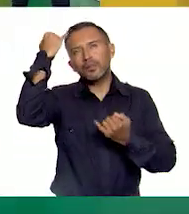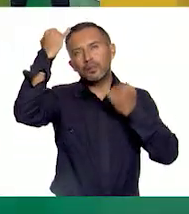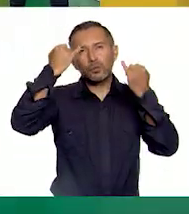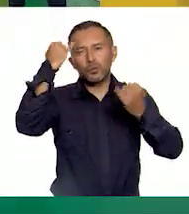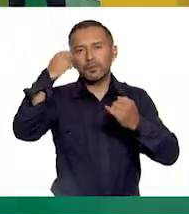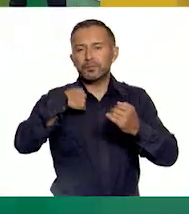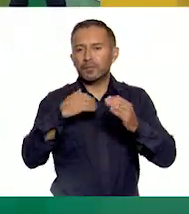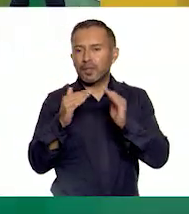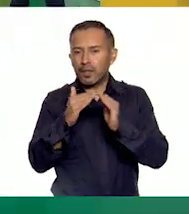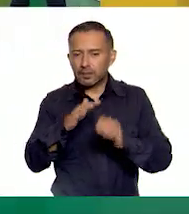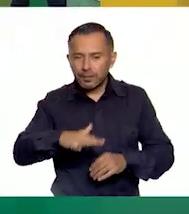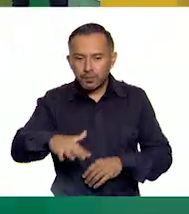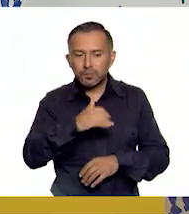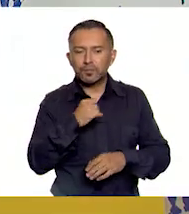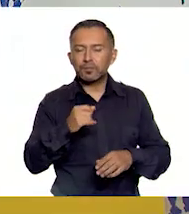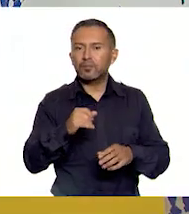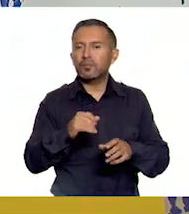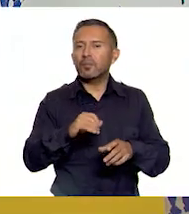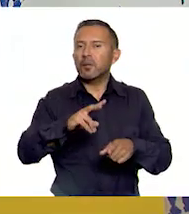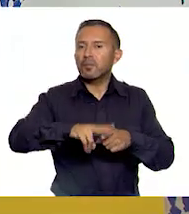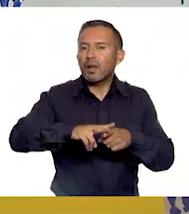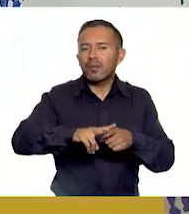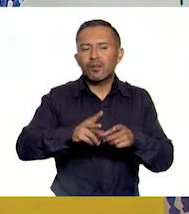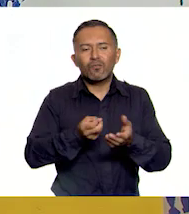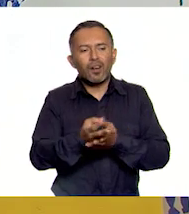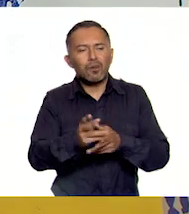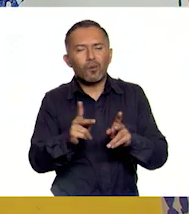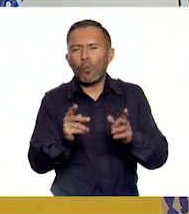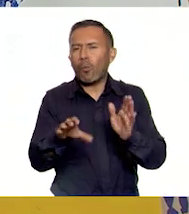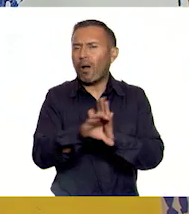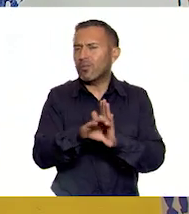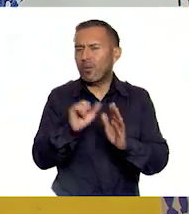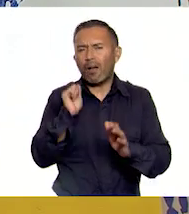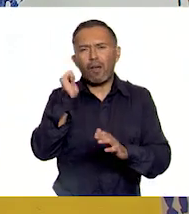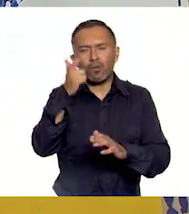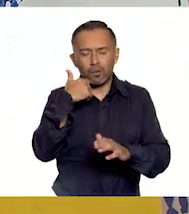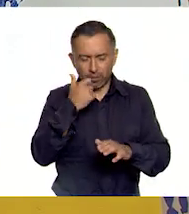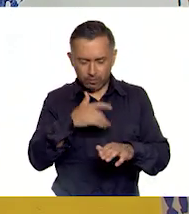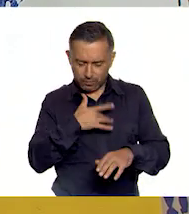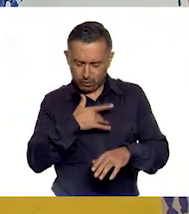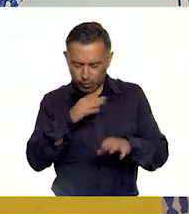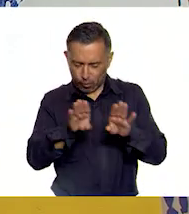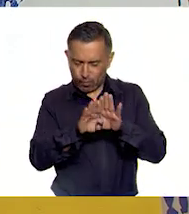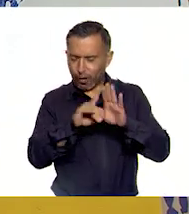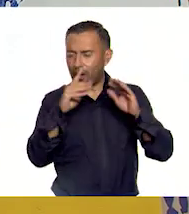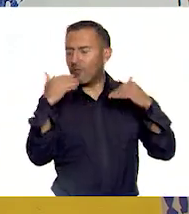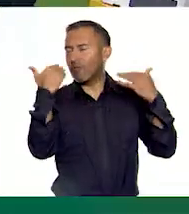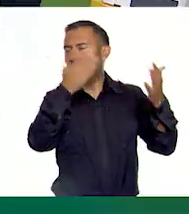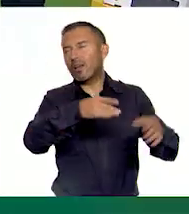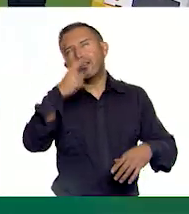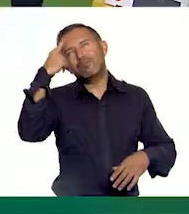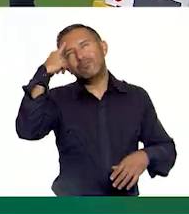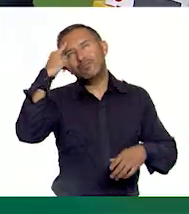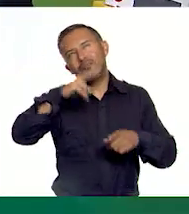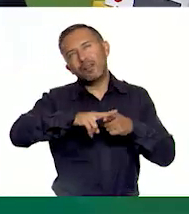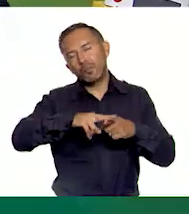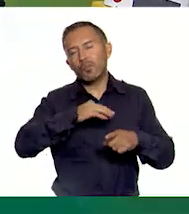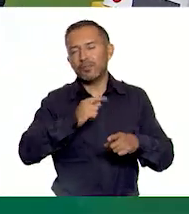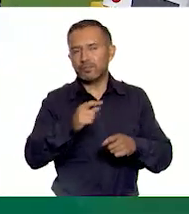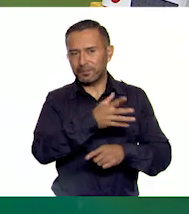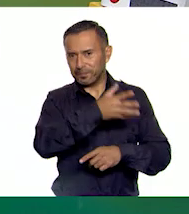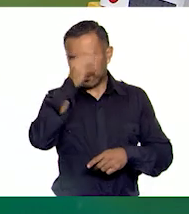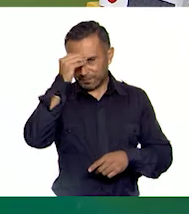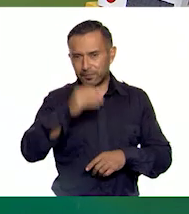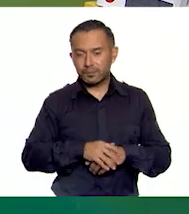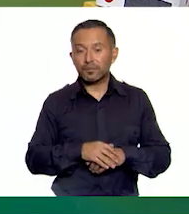casa, nuestro patio, nuestra habitación, cualquier espacio que sea posible para realizar actividad física. En este caso, nos vamos a sentar, por favor, Pilar,